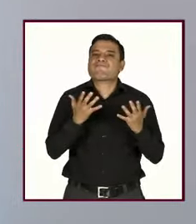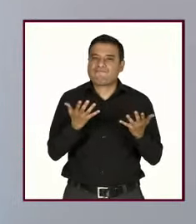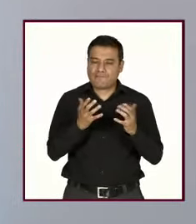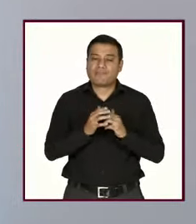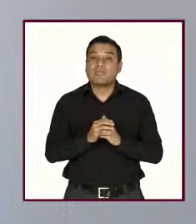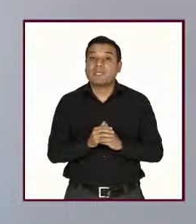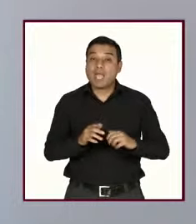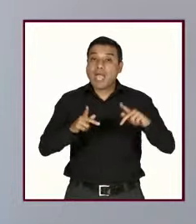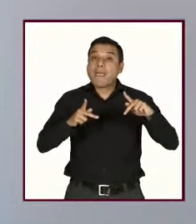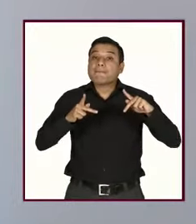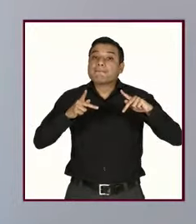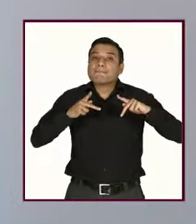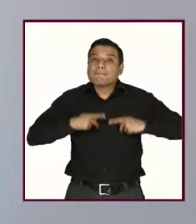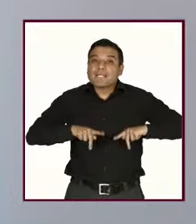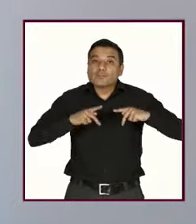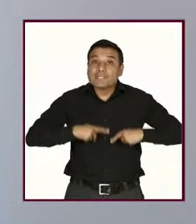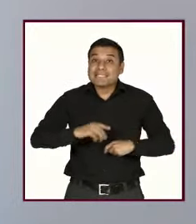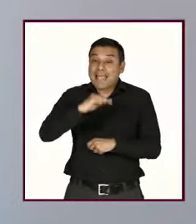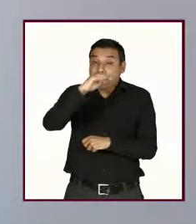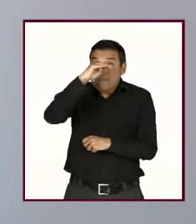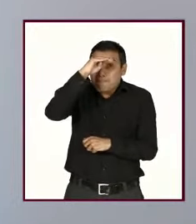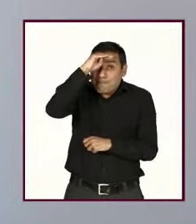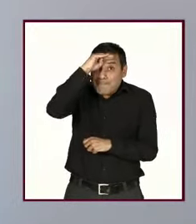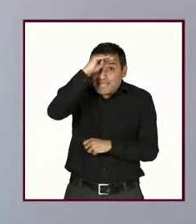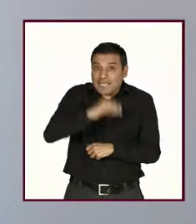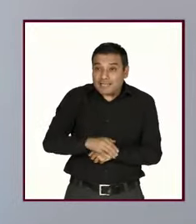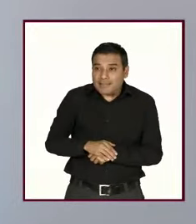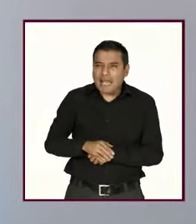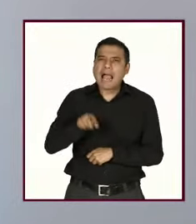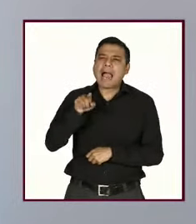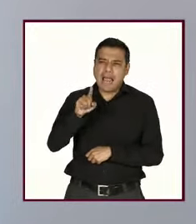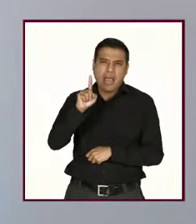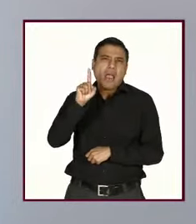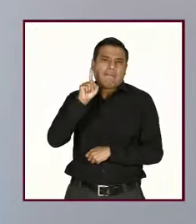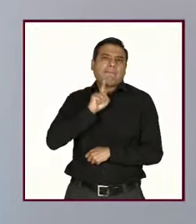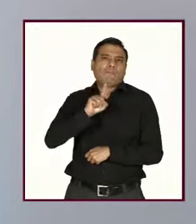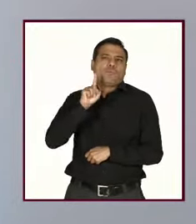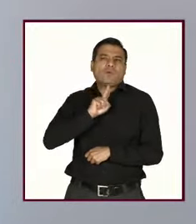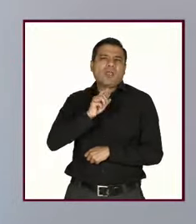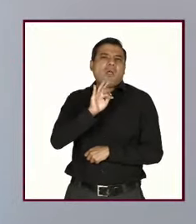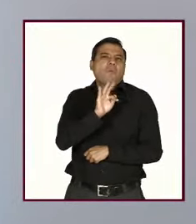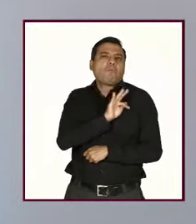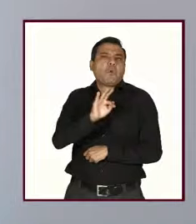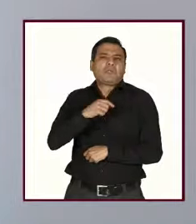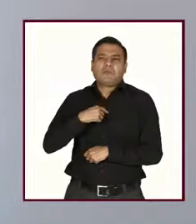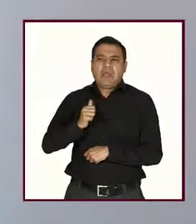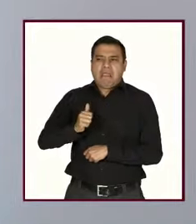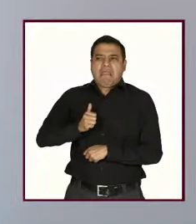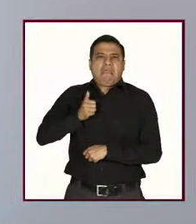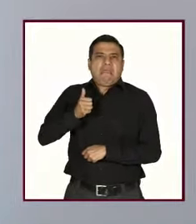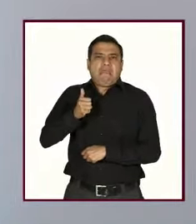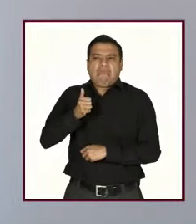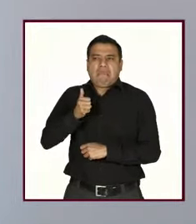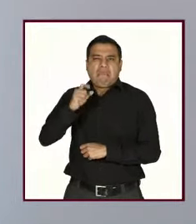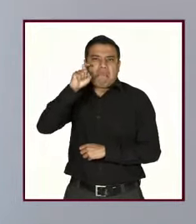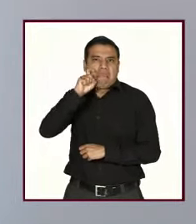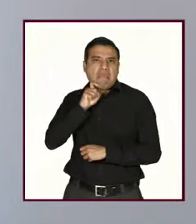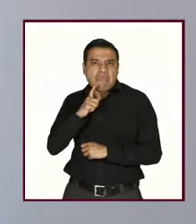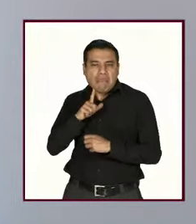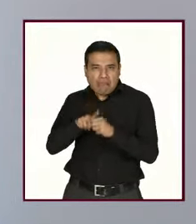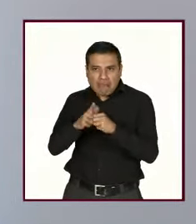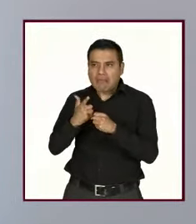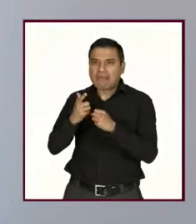las mujeres somos sexuadas, objetos sexuales, lo que nos vacía de